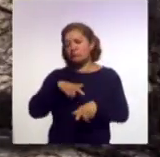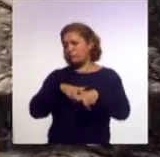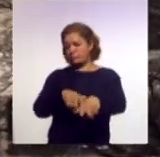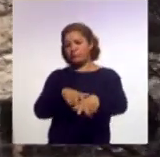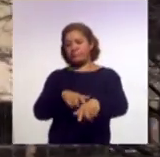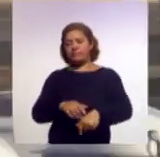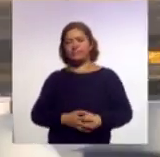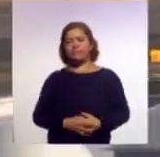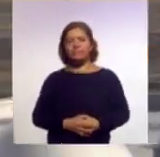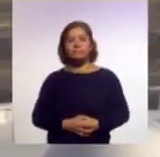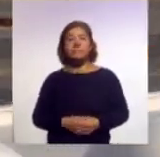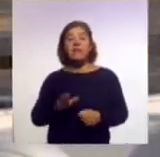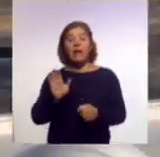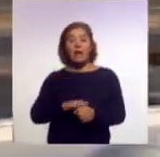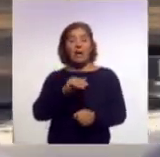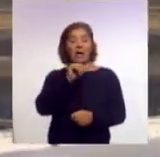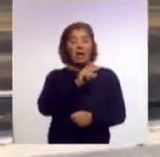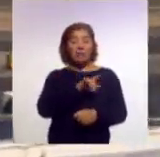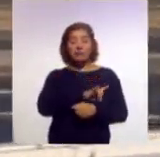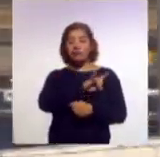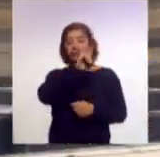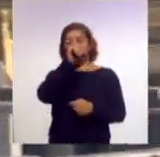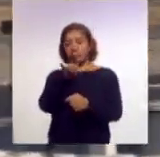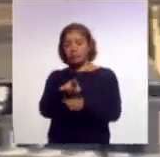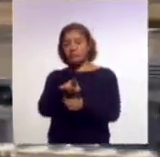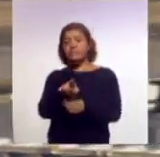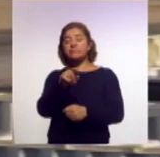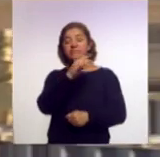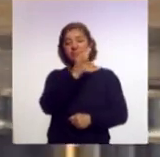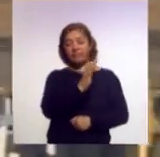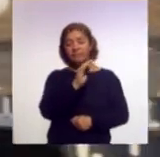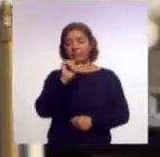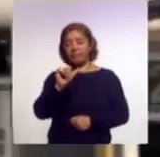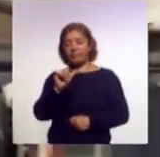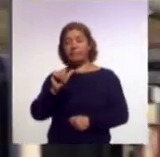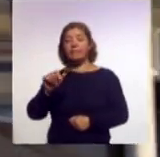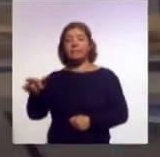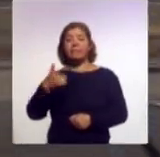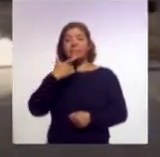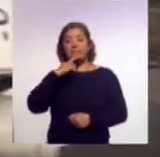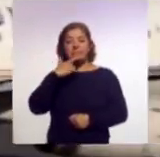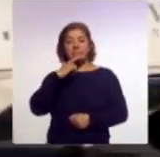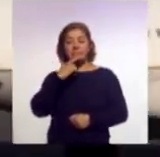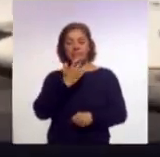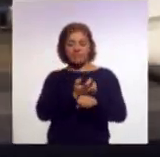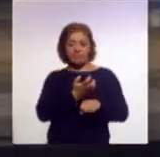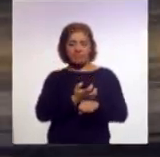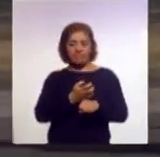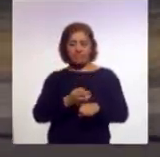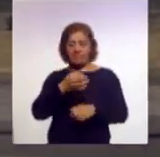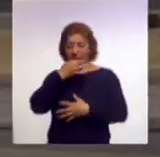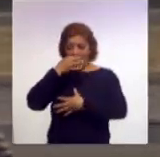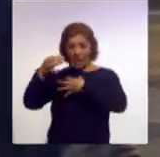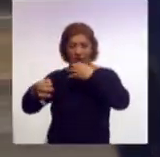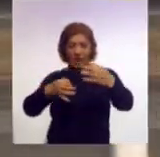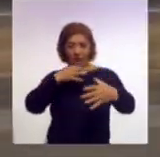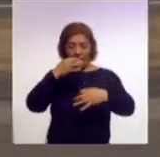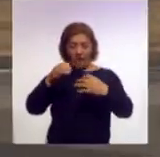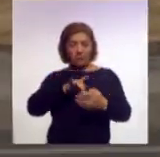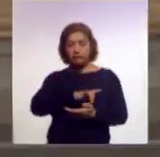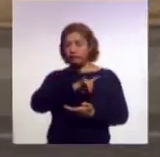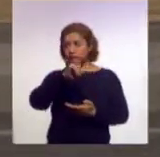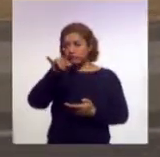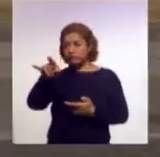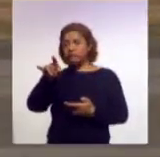La Administración Federal de Aviación FAA por sus siglas en inglés de Estados Unidos emitirá una notificación de actitud de vuelo